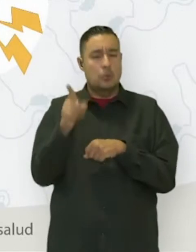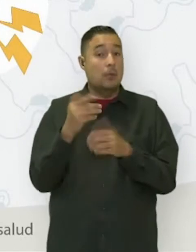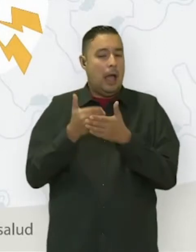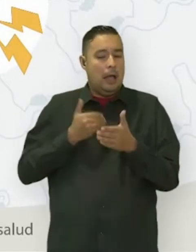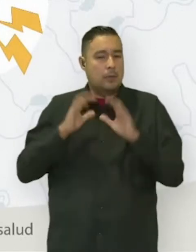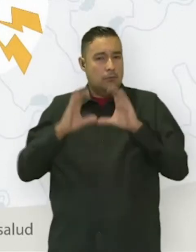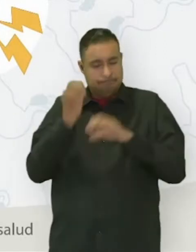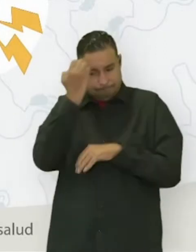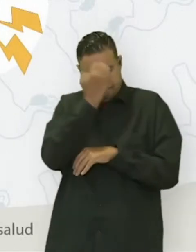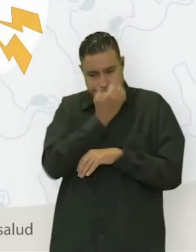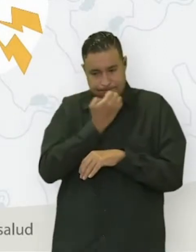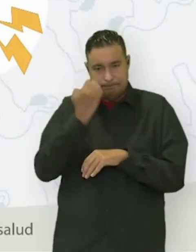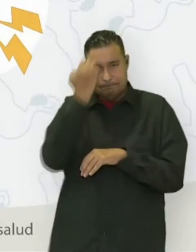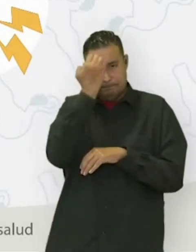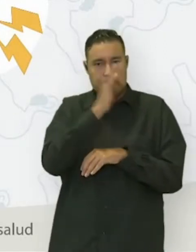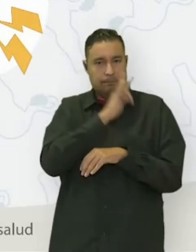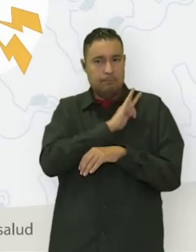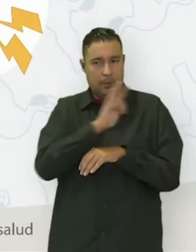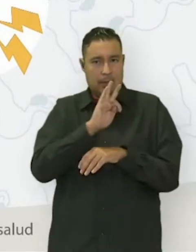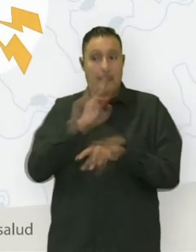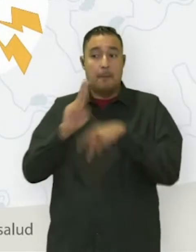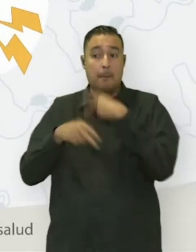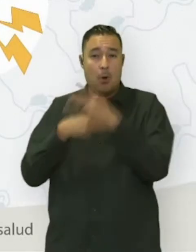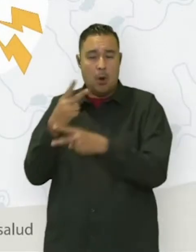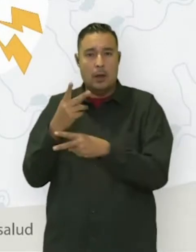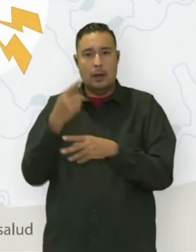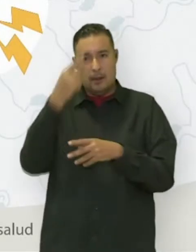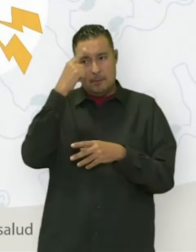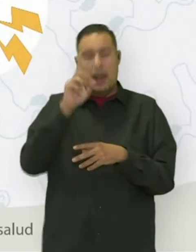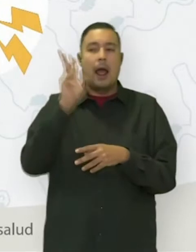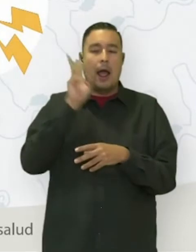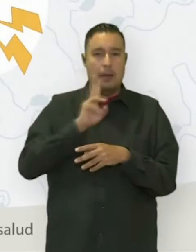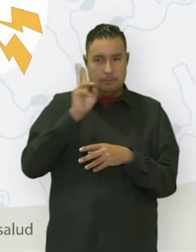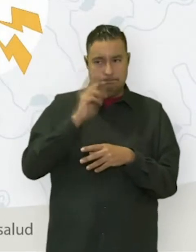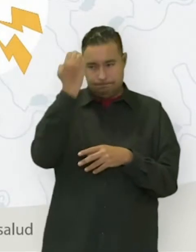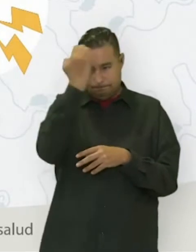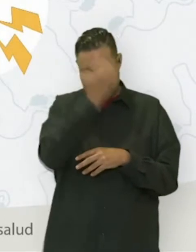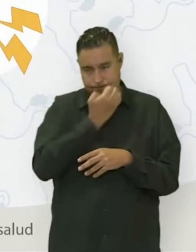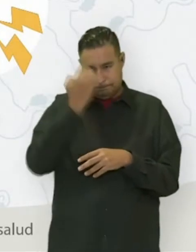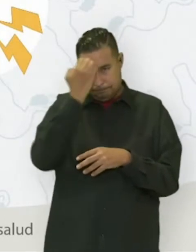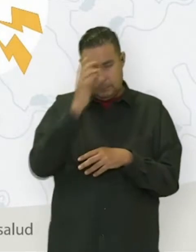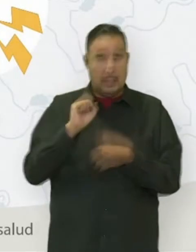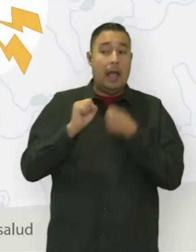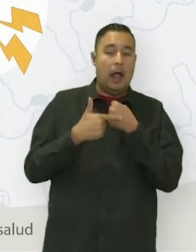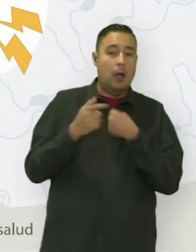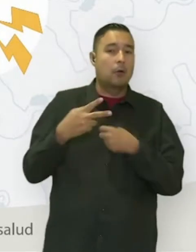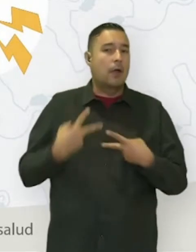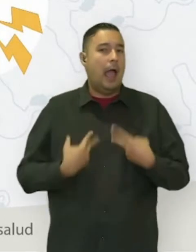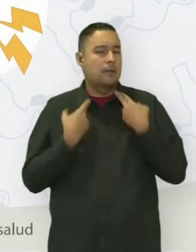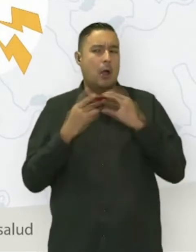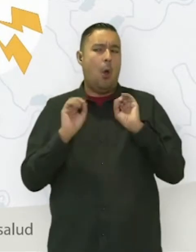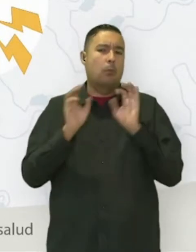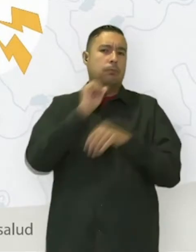puedas prevenir y bueno, pues esto es una prueba de detección, una prueba de tamizaje que se hace y que en realidad vamos